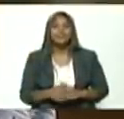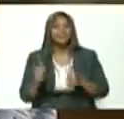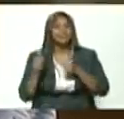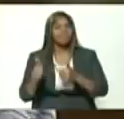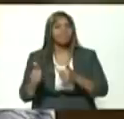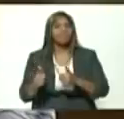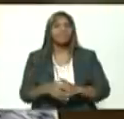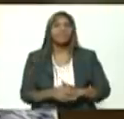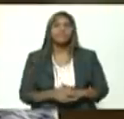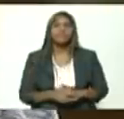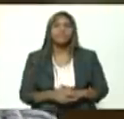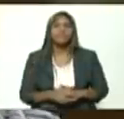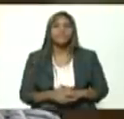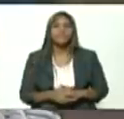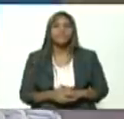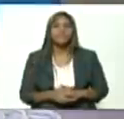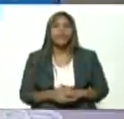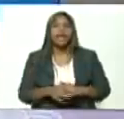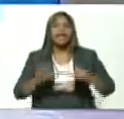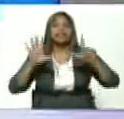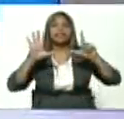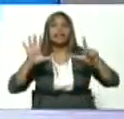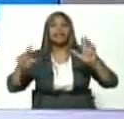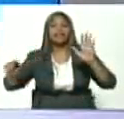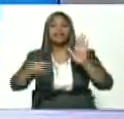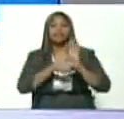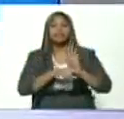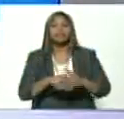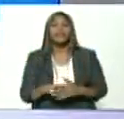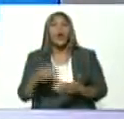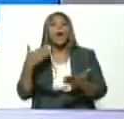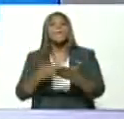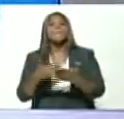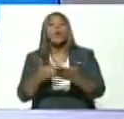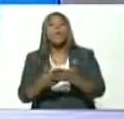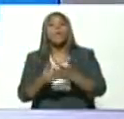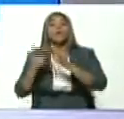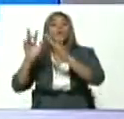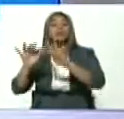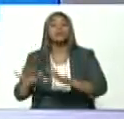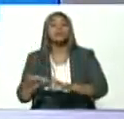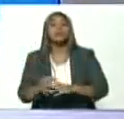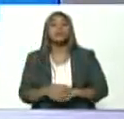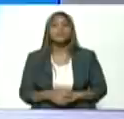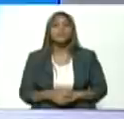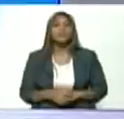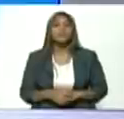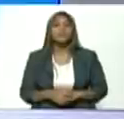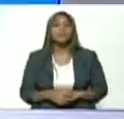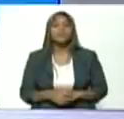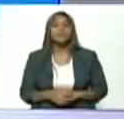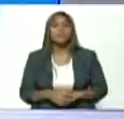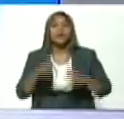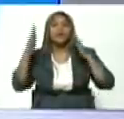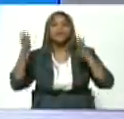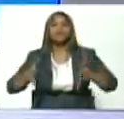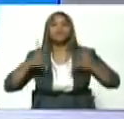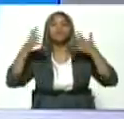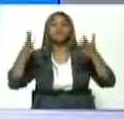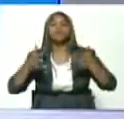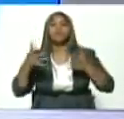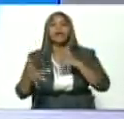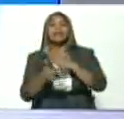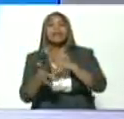correcto séptimo punto propuesta por la secretaría ejecutiva la formación técnica política